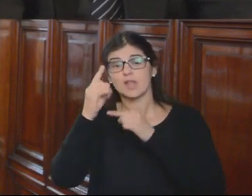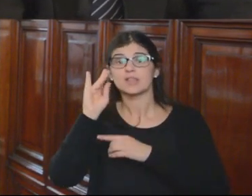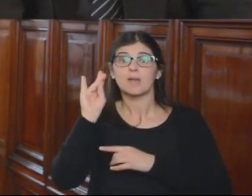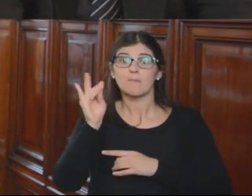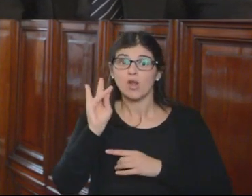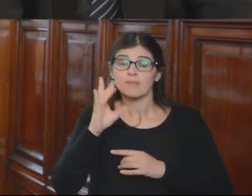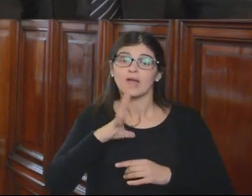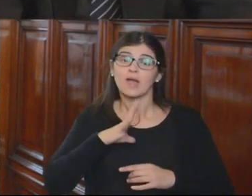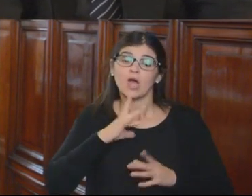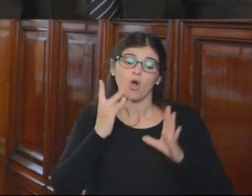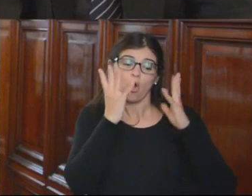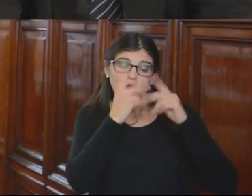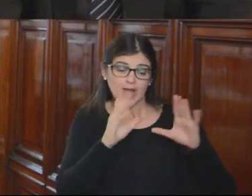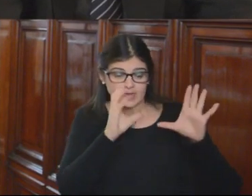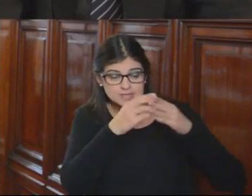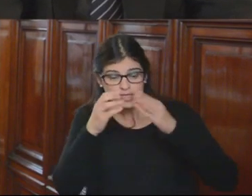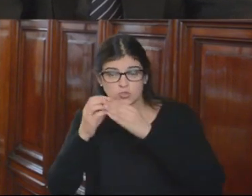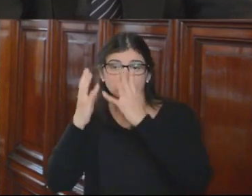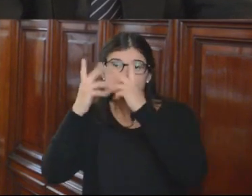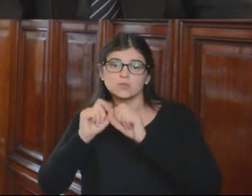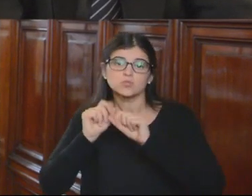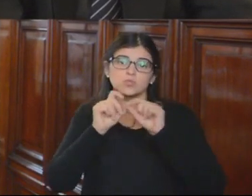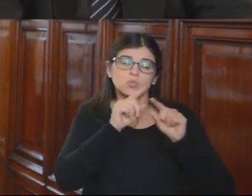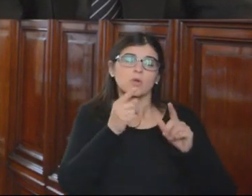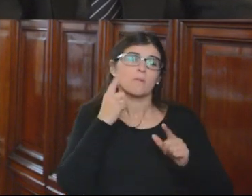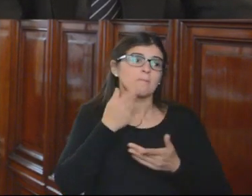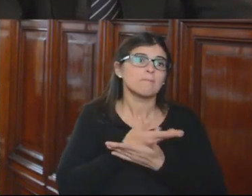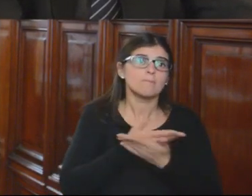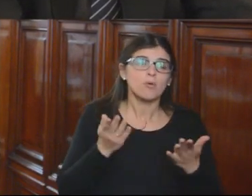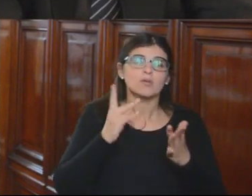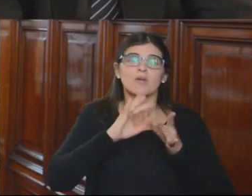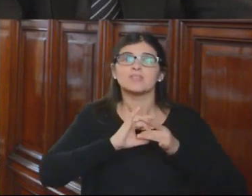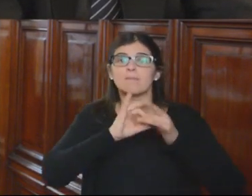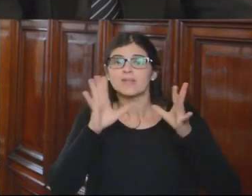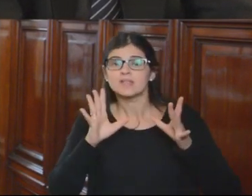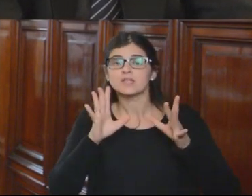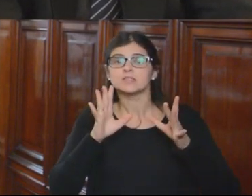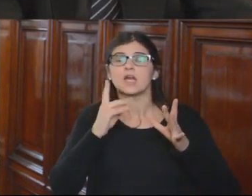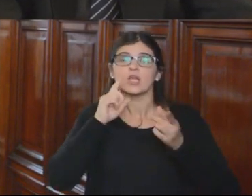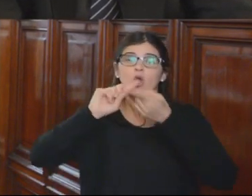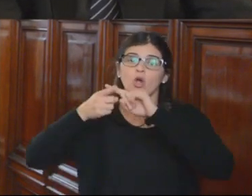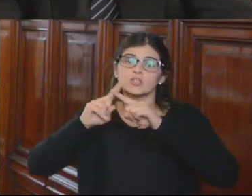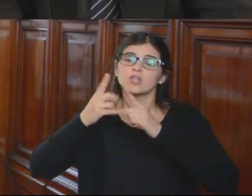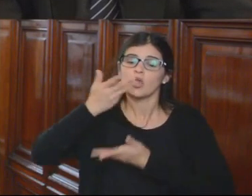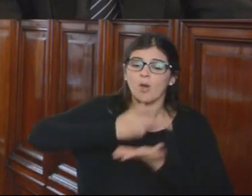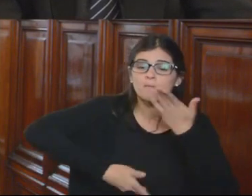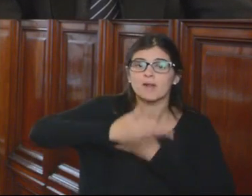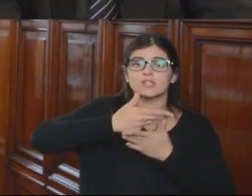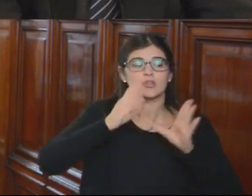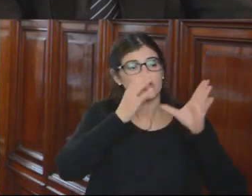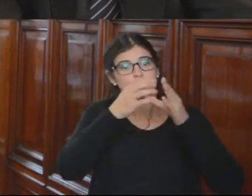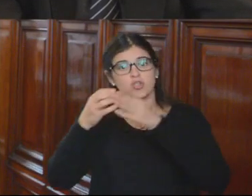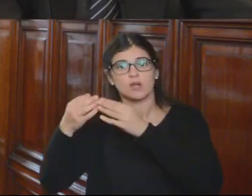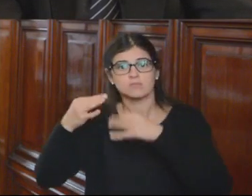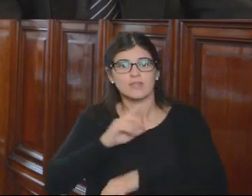cimienta la organización y estructura del poder público en la independencia, separación, coordinación y cooperación de los órganos de poder.